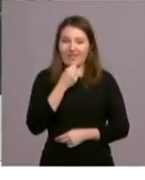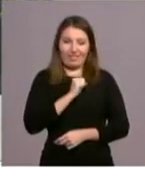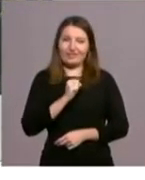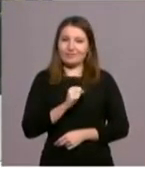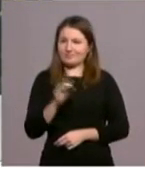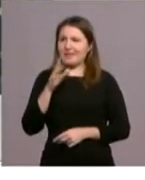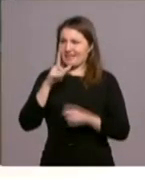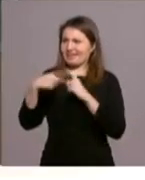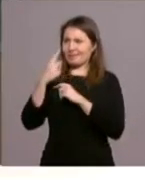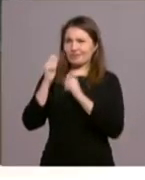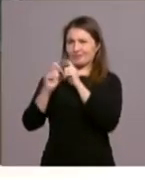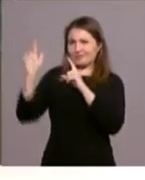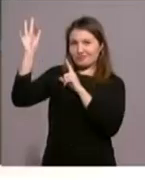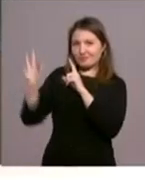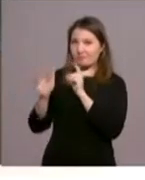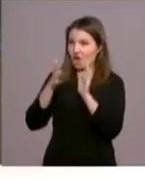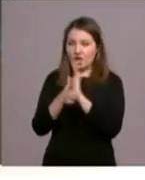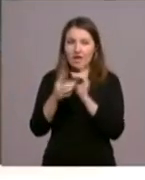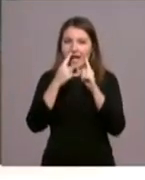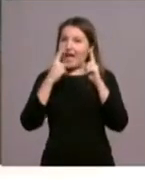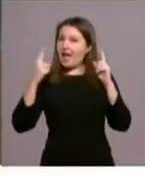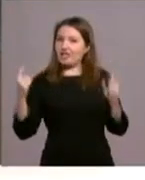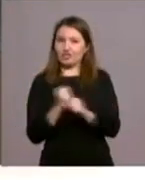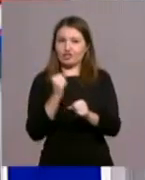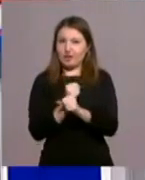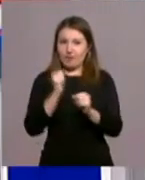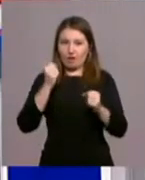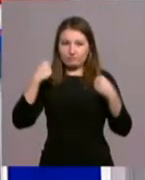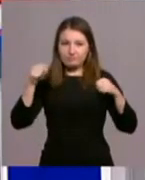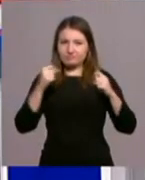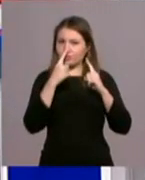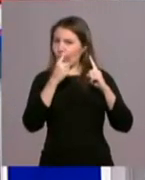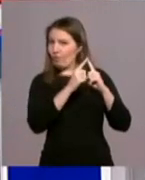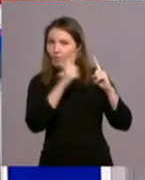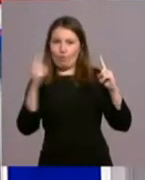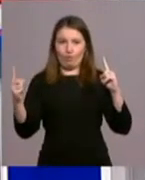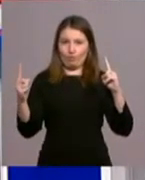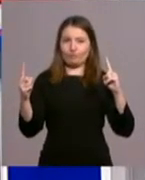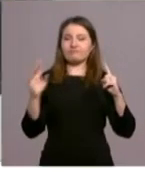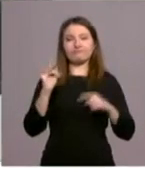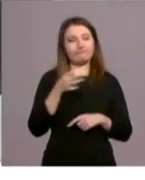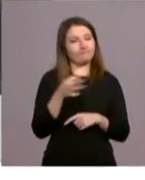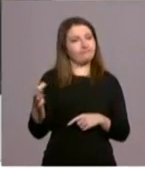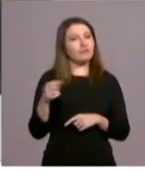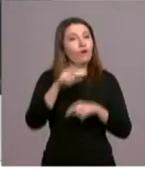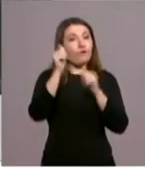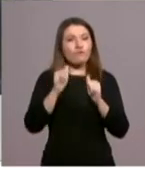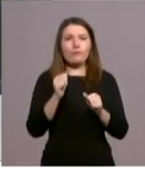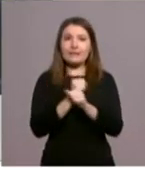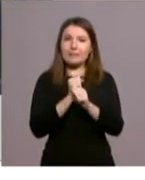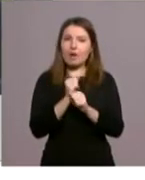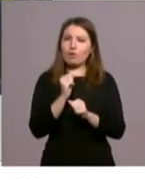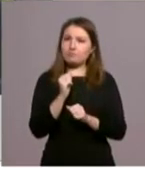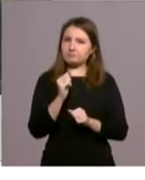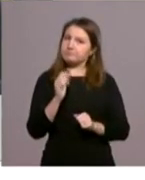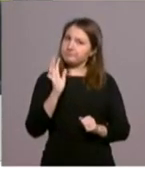les vemos, pero trabajan todo el año. Todo el año. Todo el año. Es una forma muy ordenada de trabajar, por